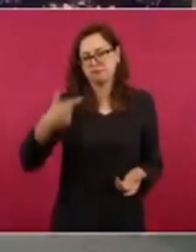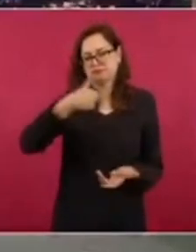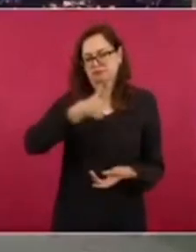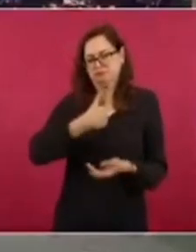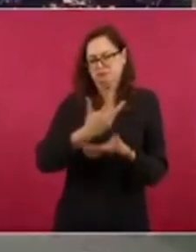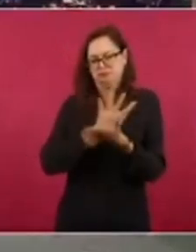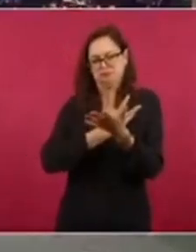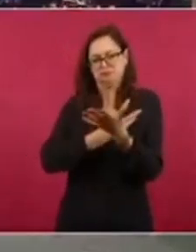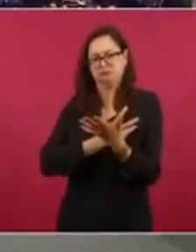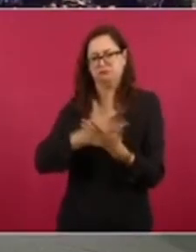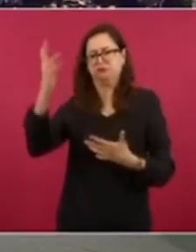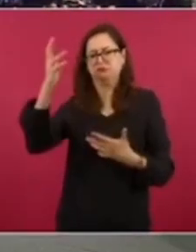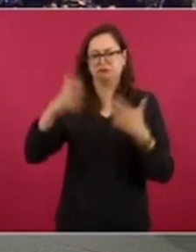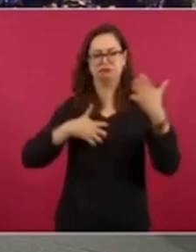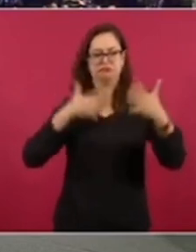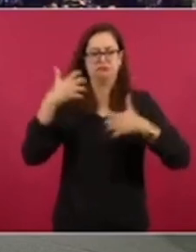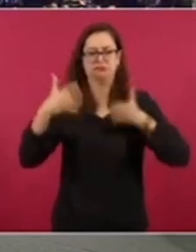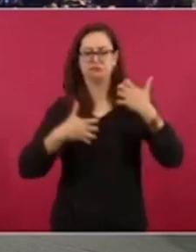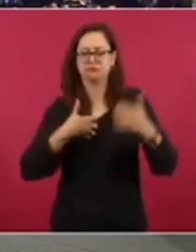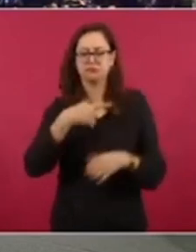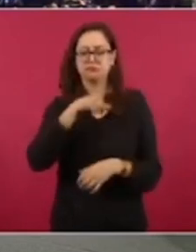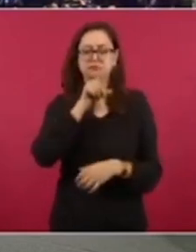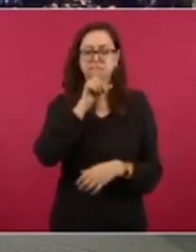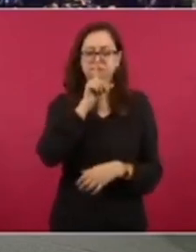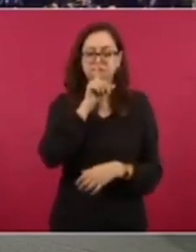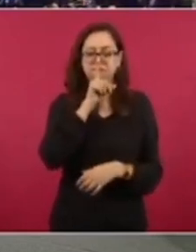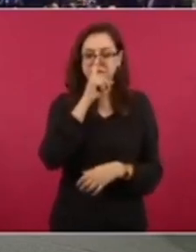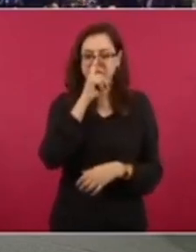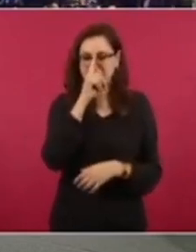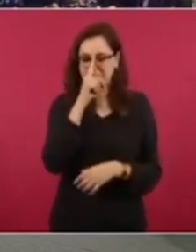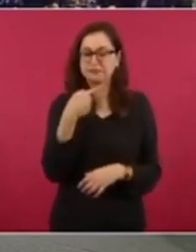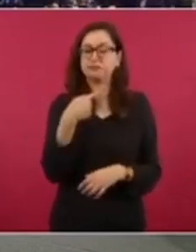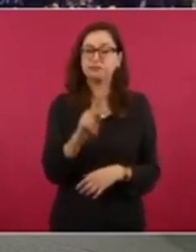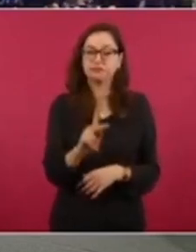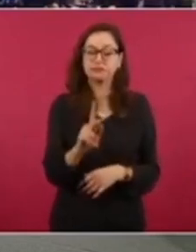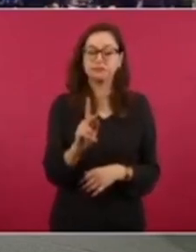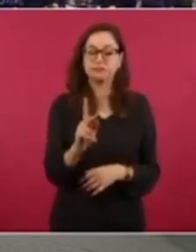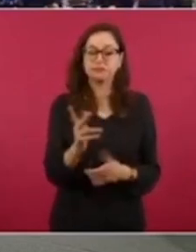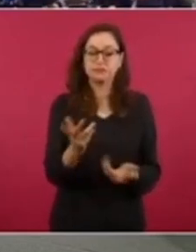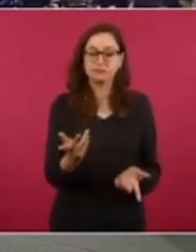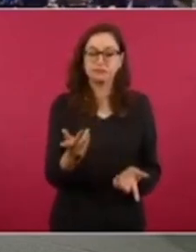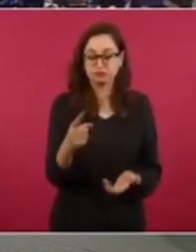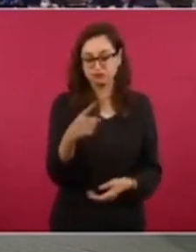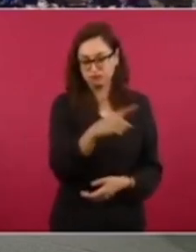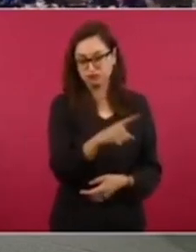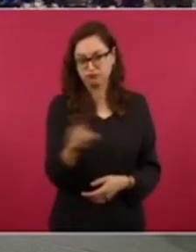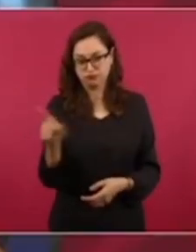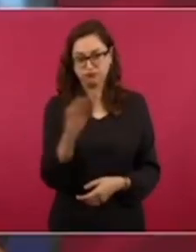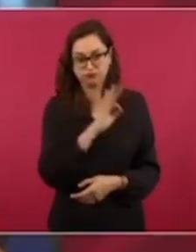cuando se trata de un personaje del antiguo régimen,